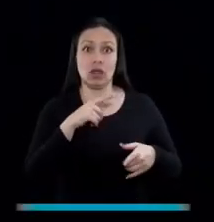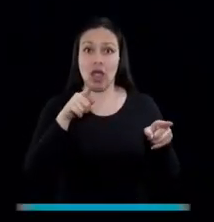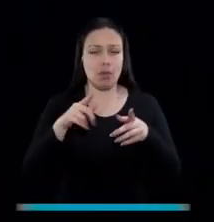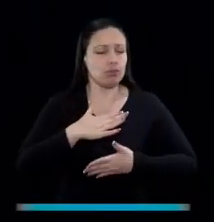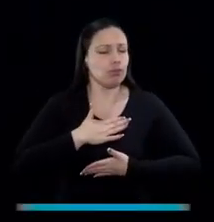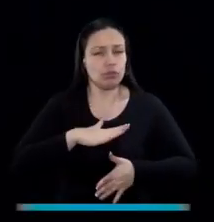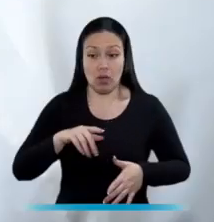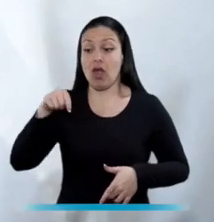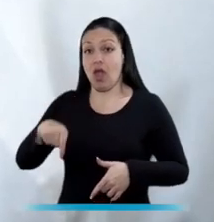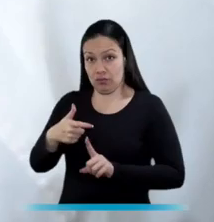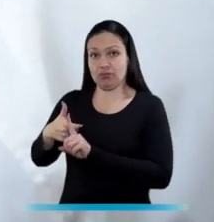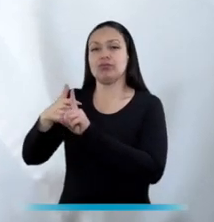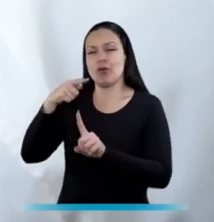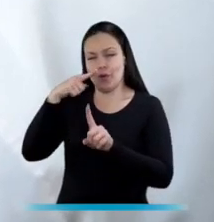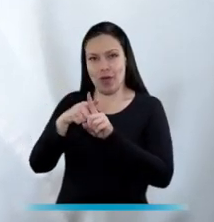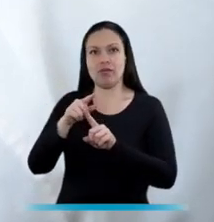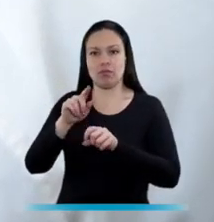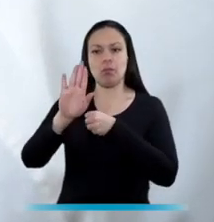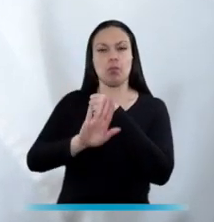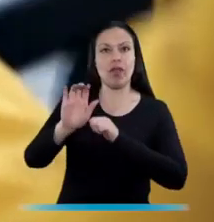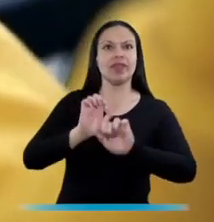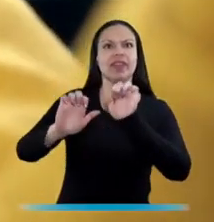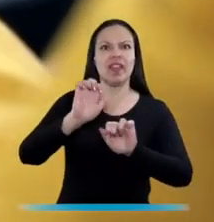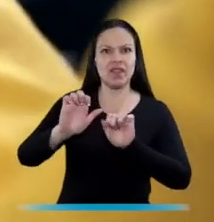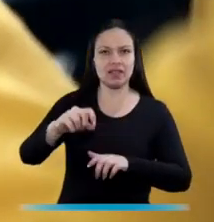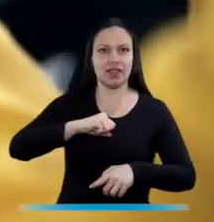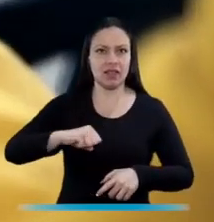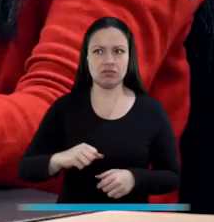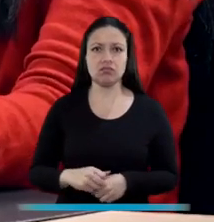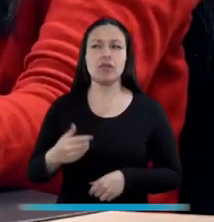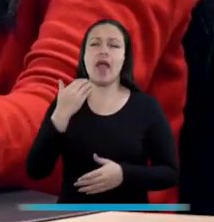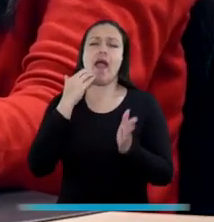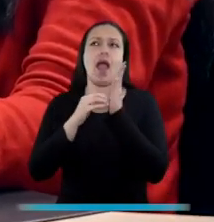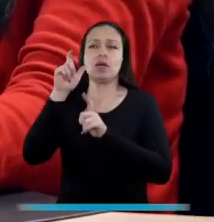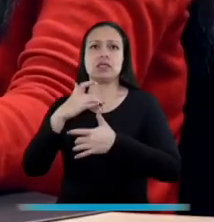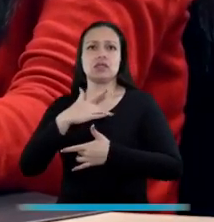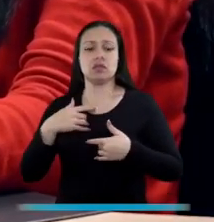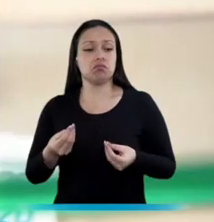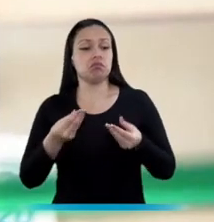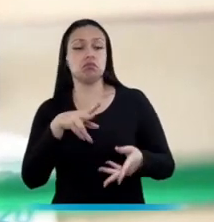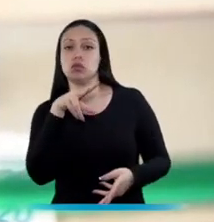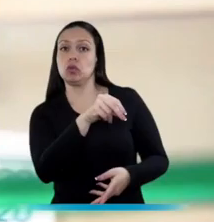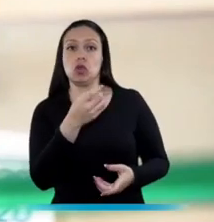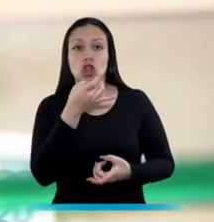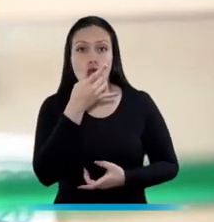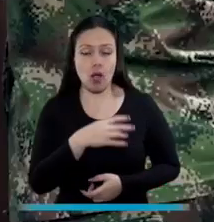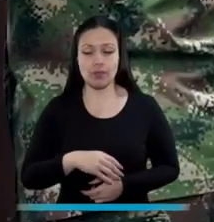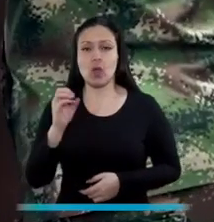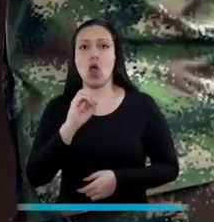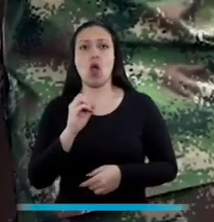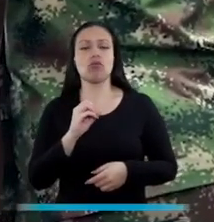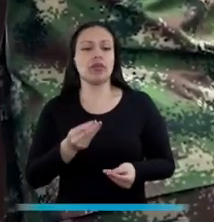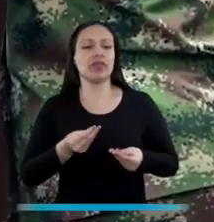ese sentido, cualquier persona puede contar con la Procuraduría como su aliado para defender sus derechos. Si le están negando los medicamentos, si le